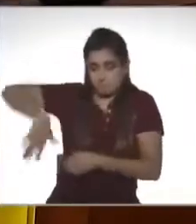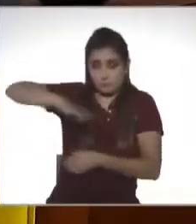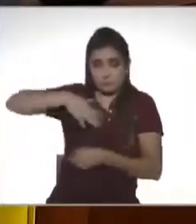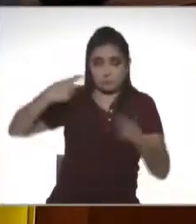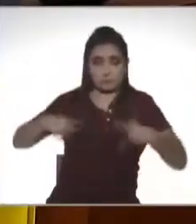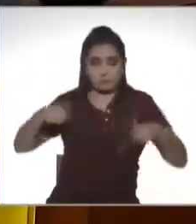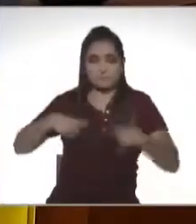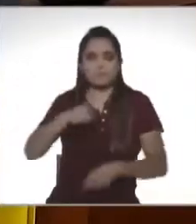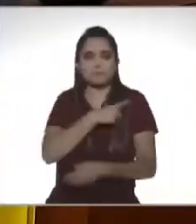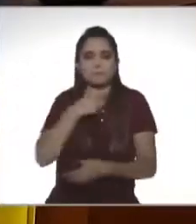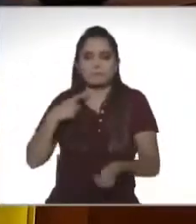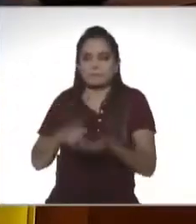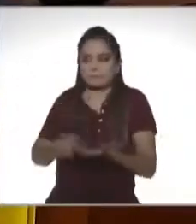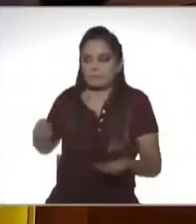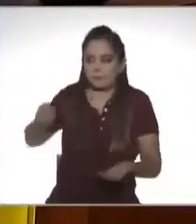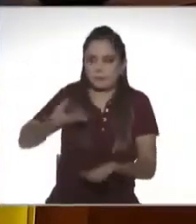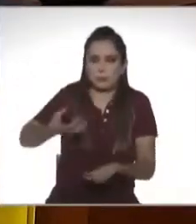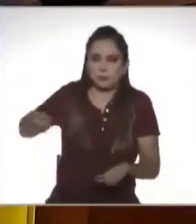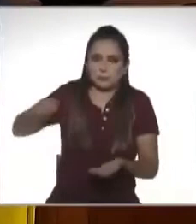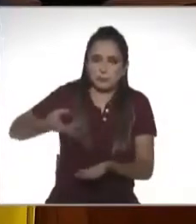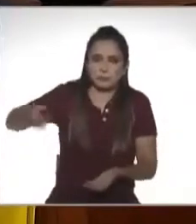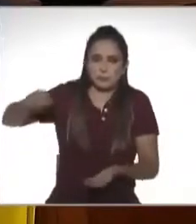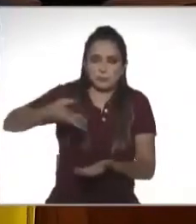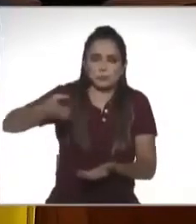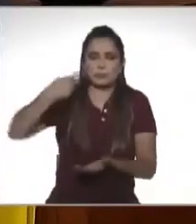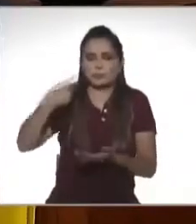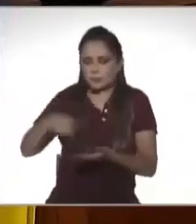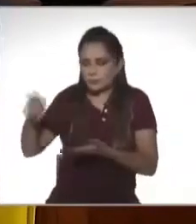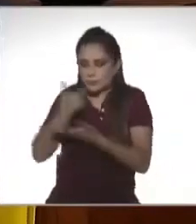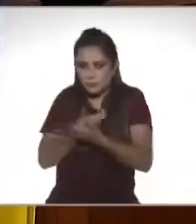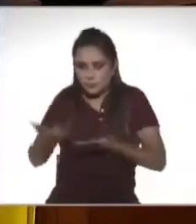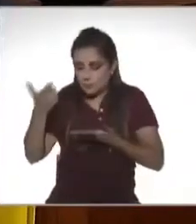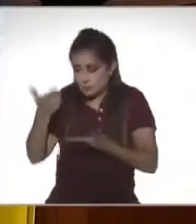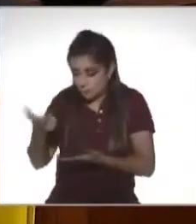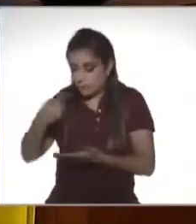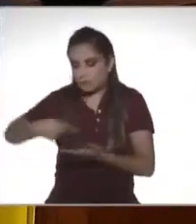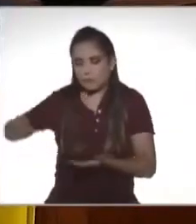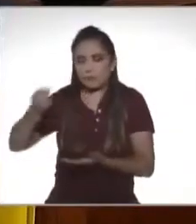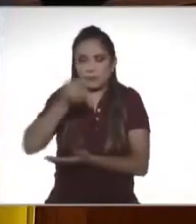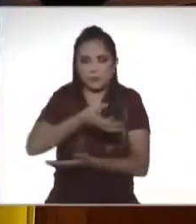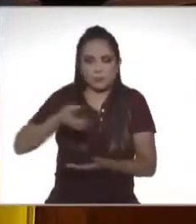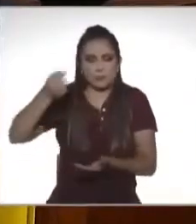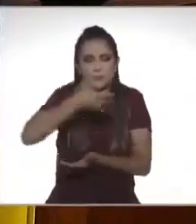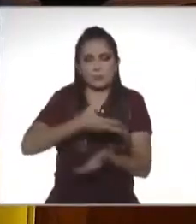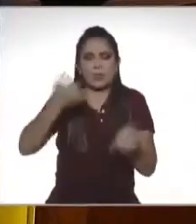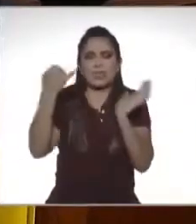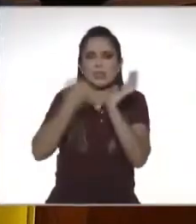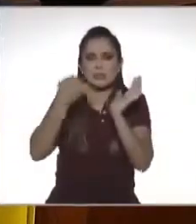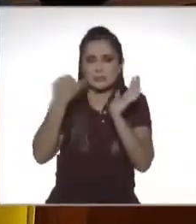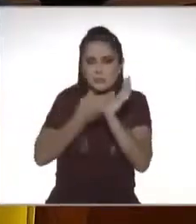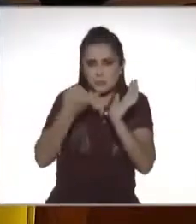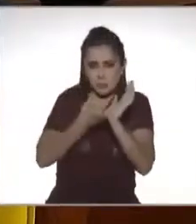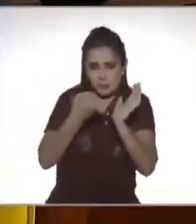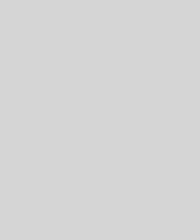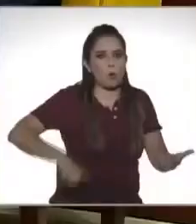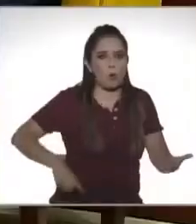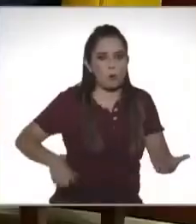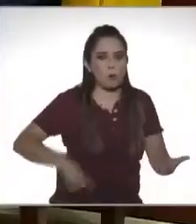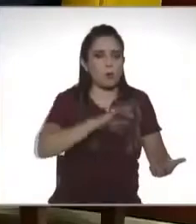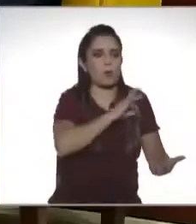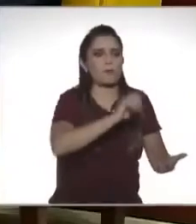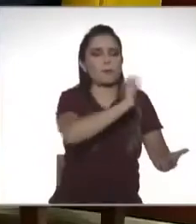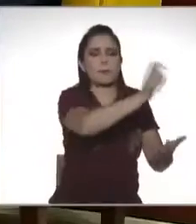que dar tenemos que aportar de nuestro patrimonio nuestra riqueza y ese es el concepto de lo que se conoce como contribución